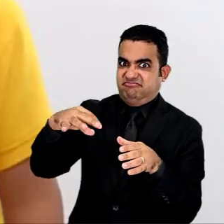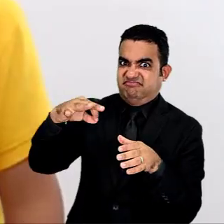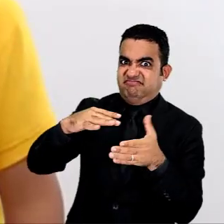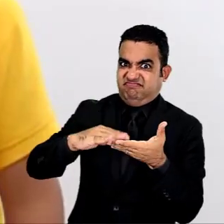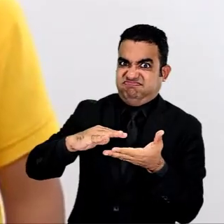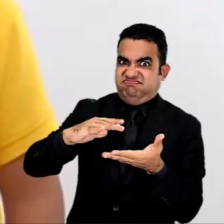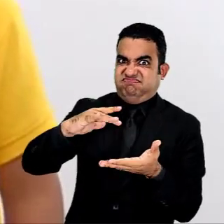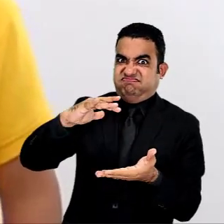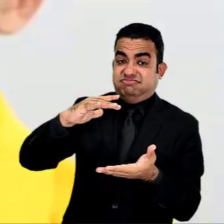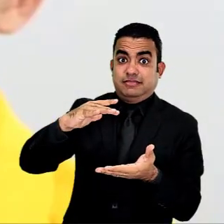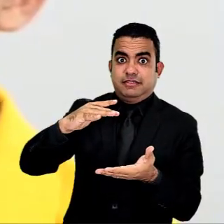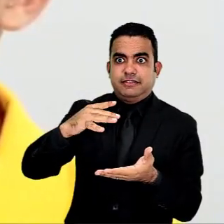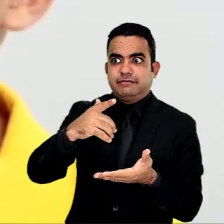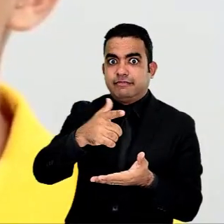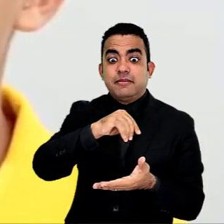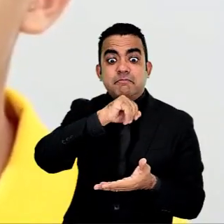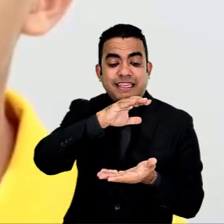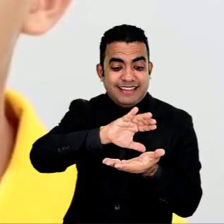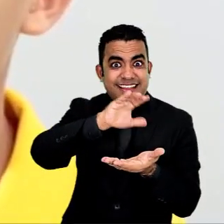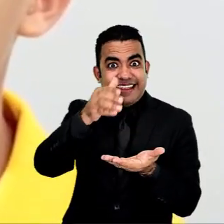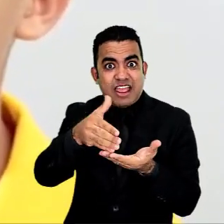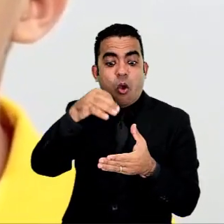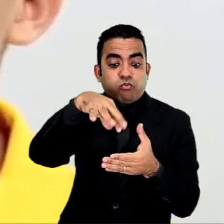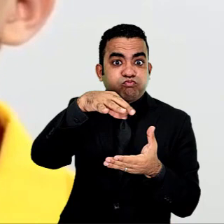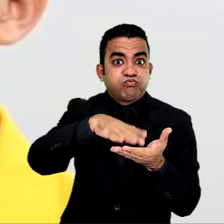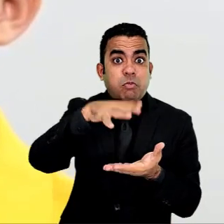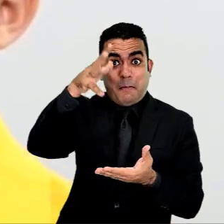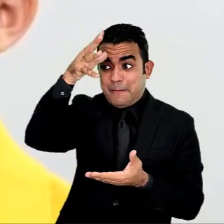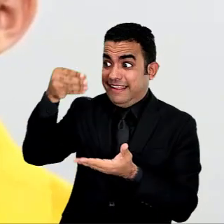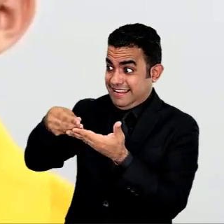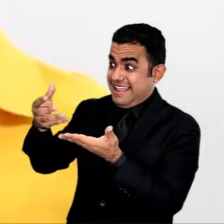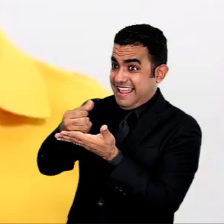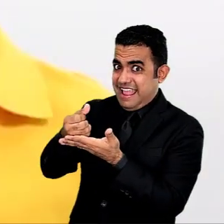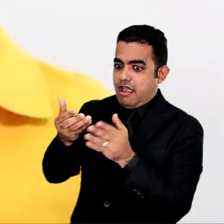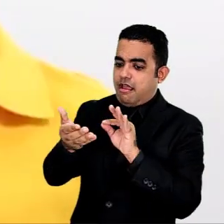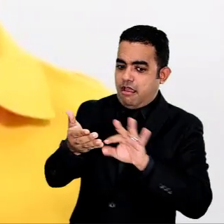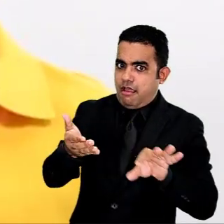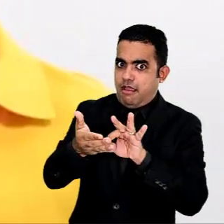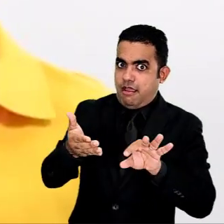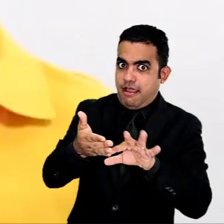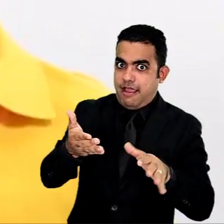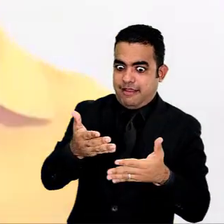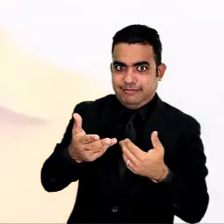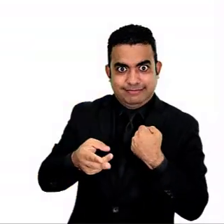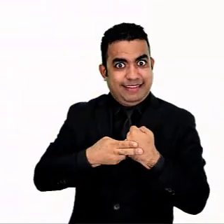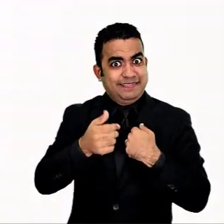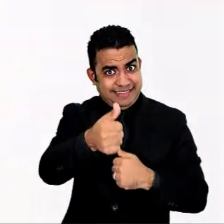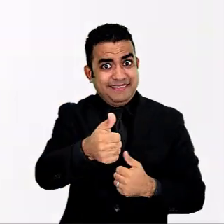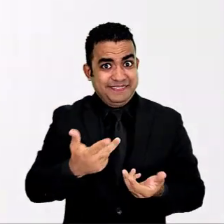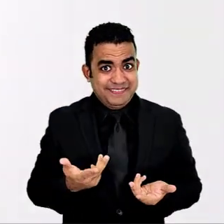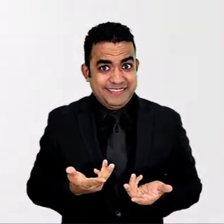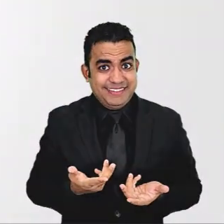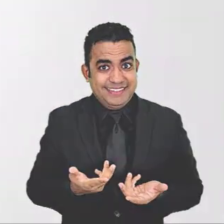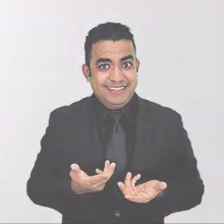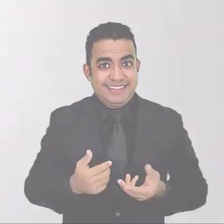que te ayudará con tus primeros ahorros. Dale al cerdito una parte del dinero que te dan tus papás y ya verás cómo cuidar tu dinero.